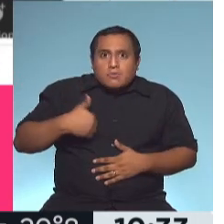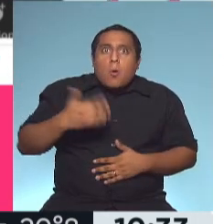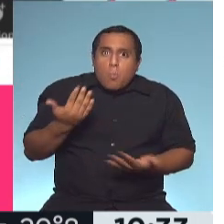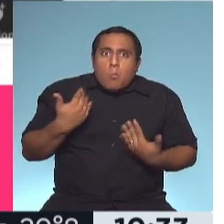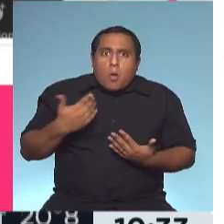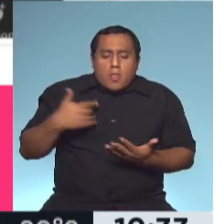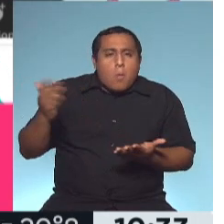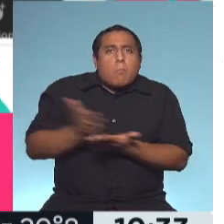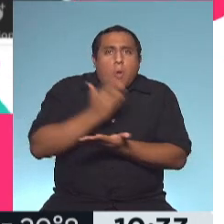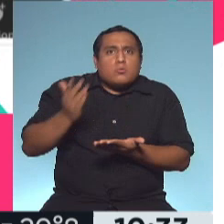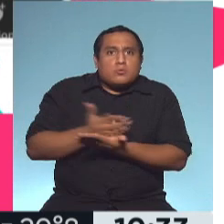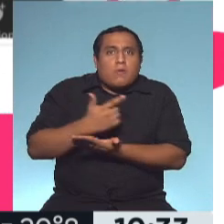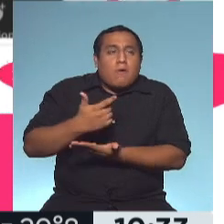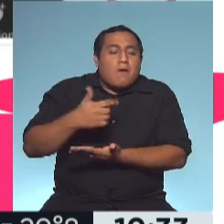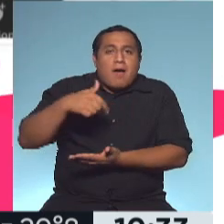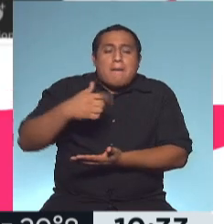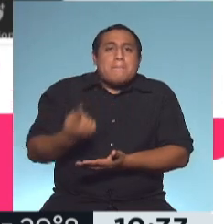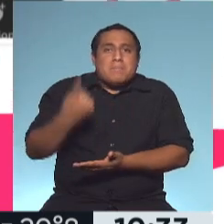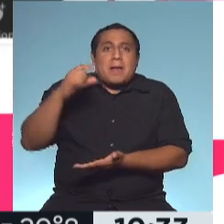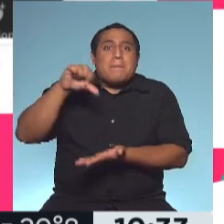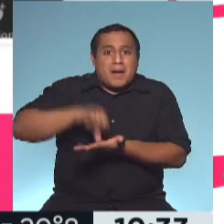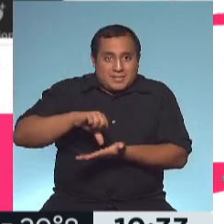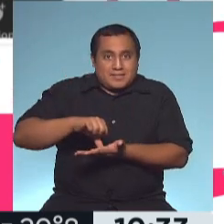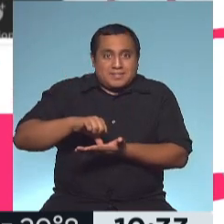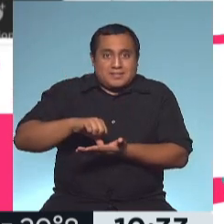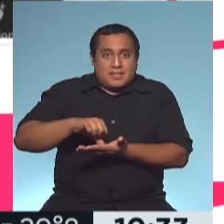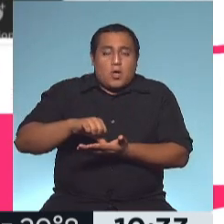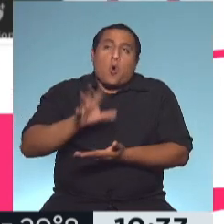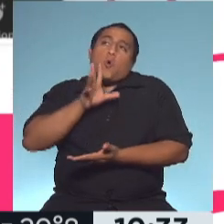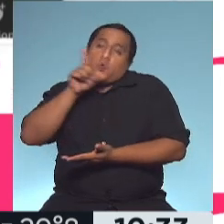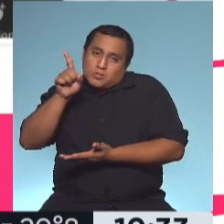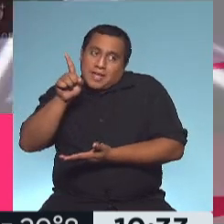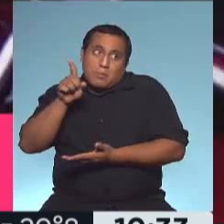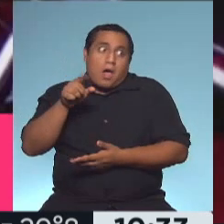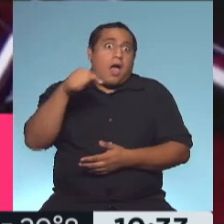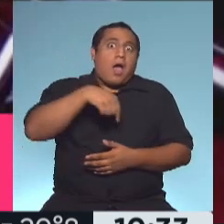Argentina sea productor, ¿no? El primer país que produzca, además de Rusia, la vacuna.